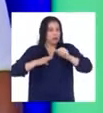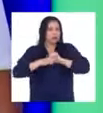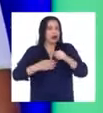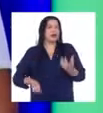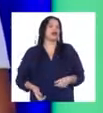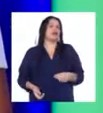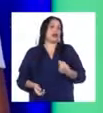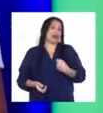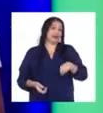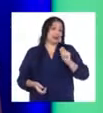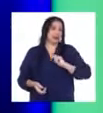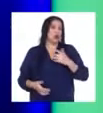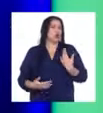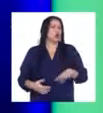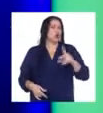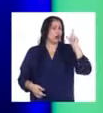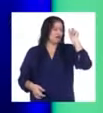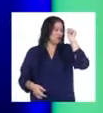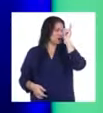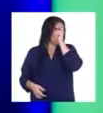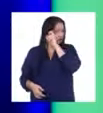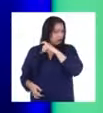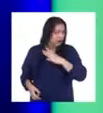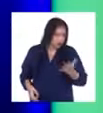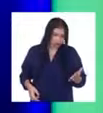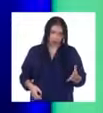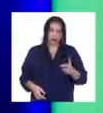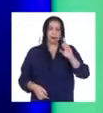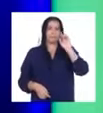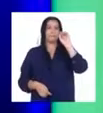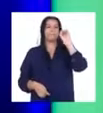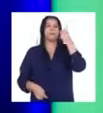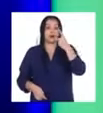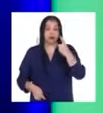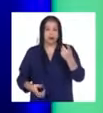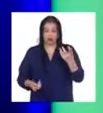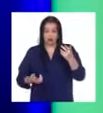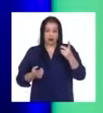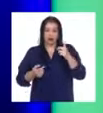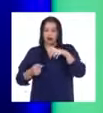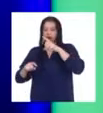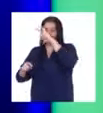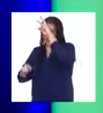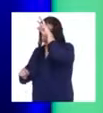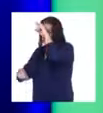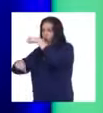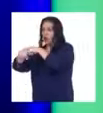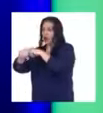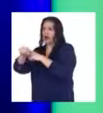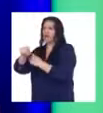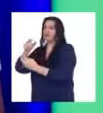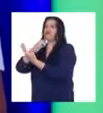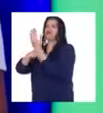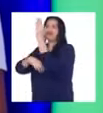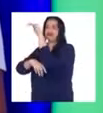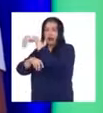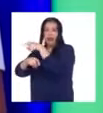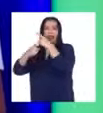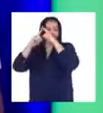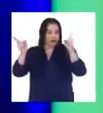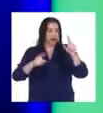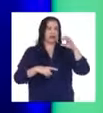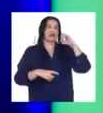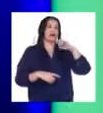bastante duro para mí, porque primero me afectó el cambio de horario, el cambio de